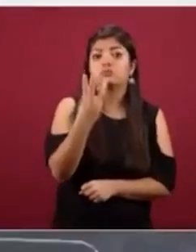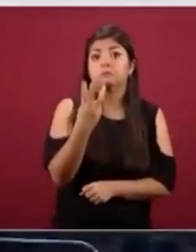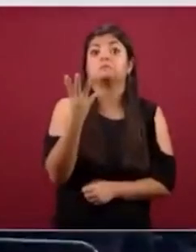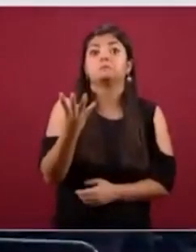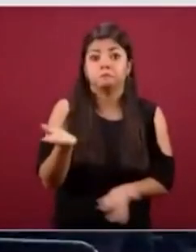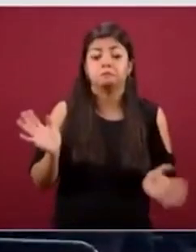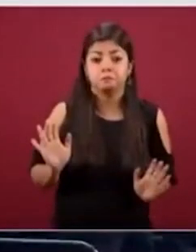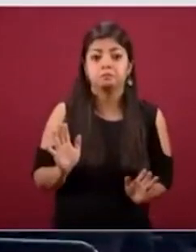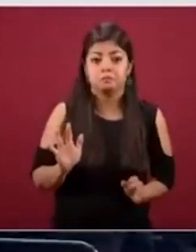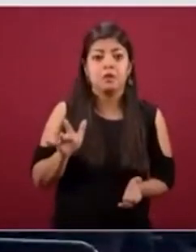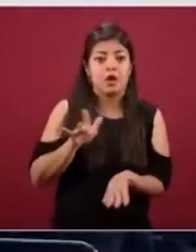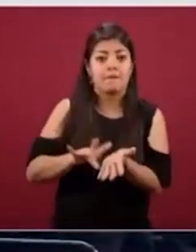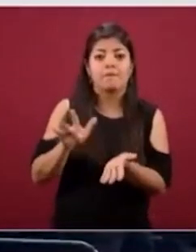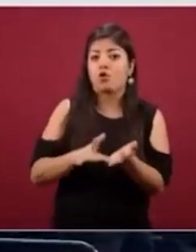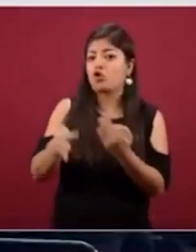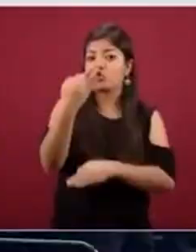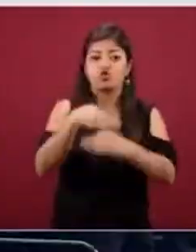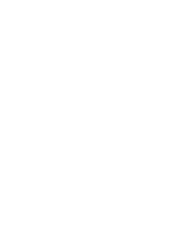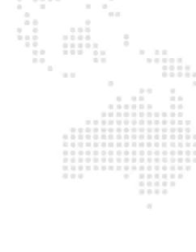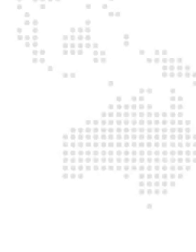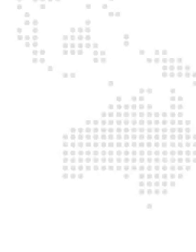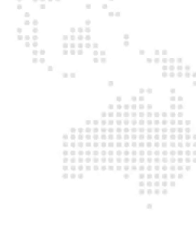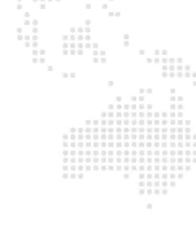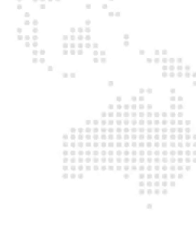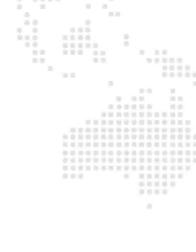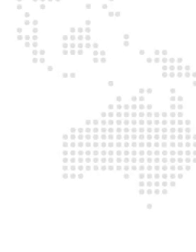apoyos de todos los programas integrales.